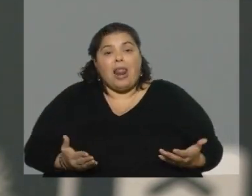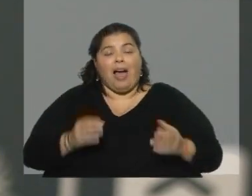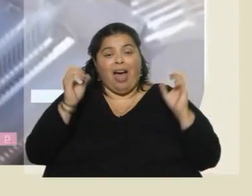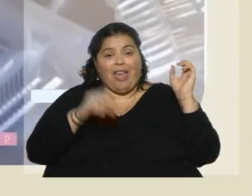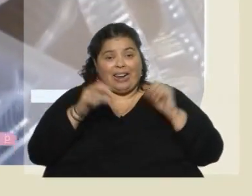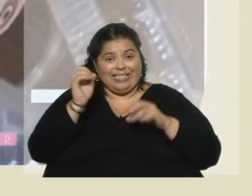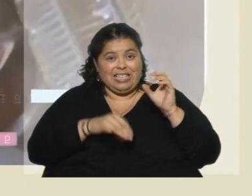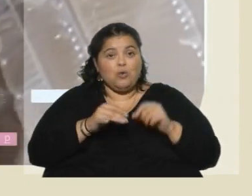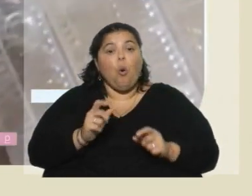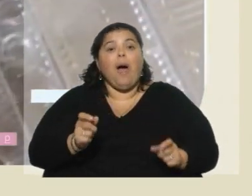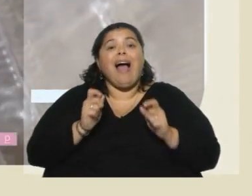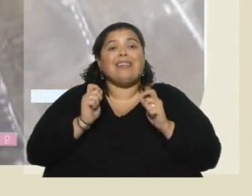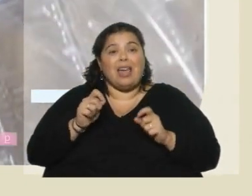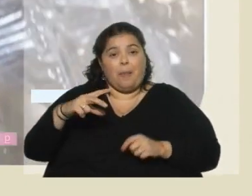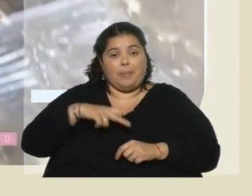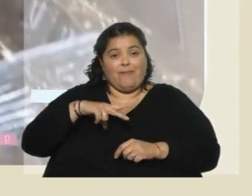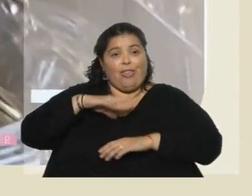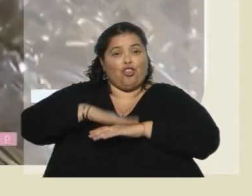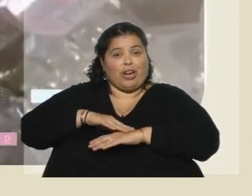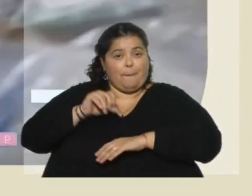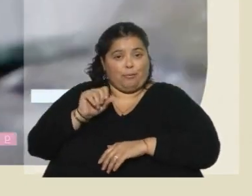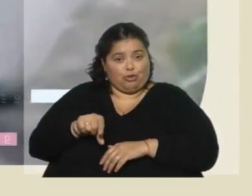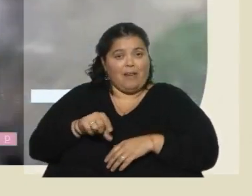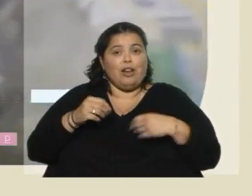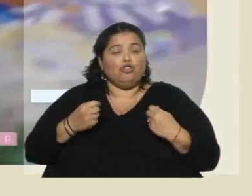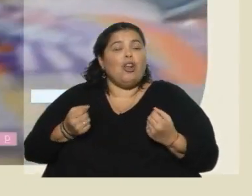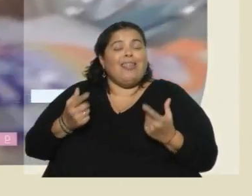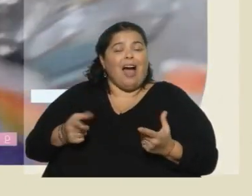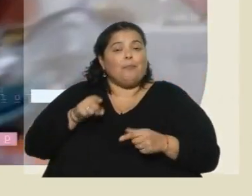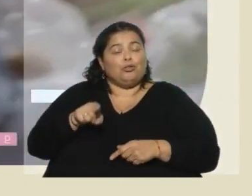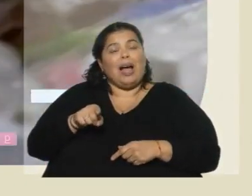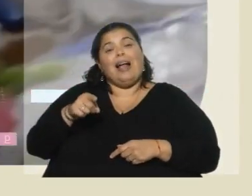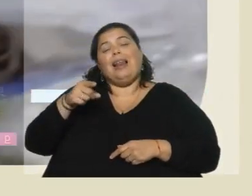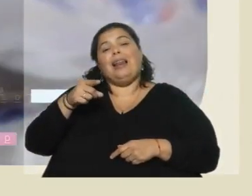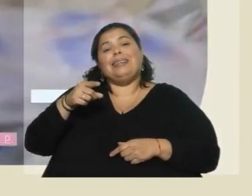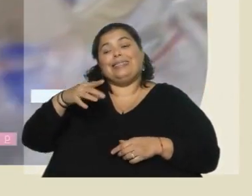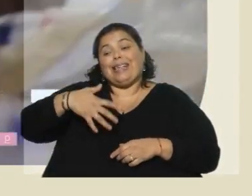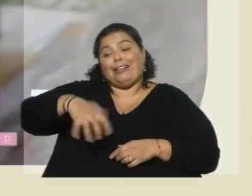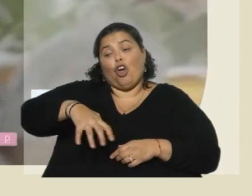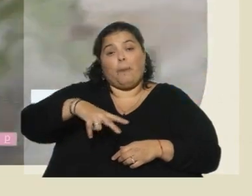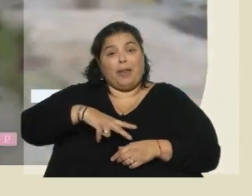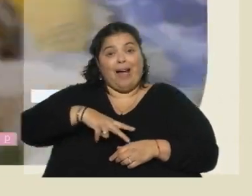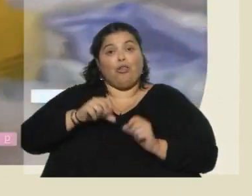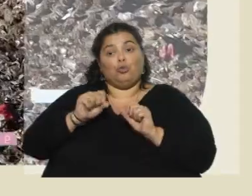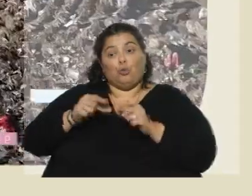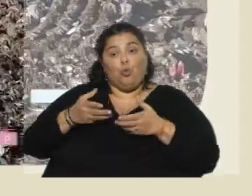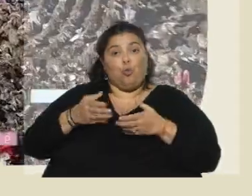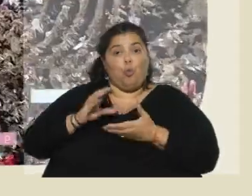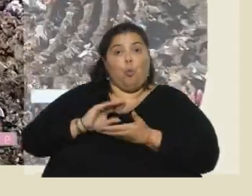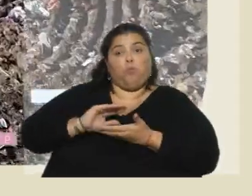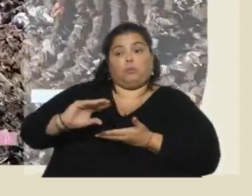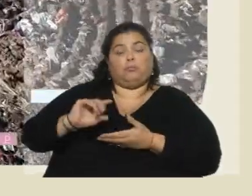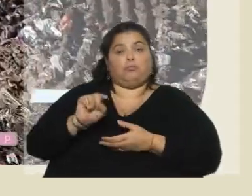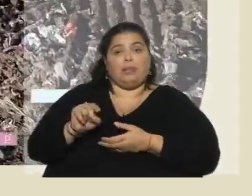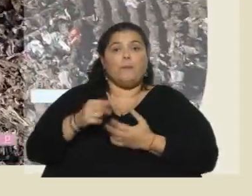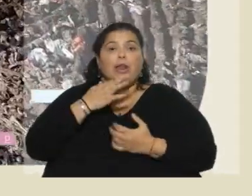responsabilidad del sector privado. Le trasladamos al sector privado la cuota parte de esa gestión en términos de los costos. Por ejemplo, si nosotros